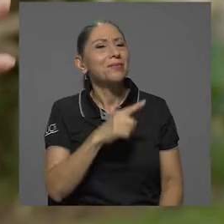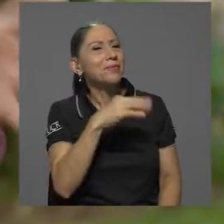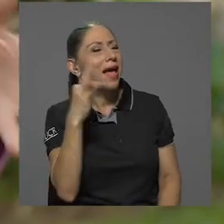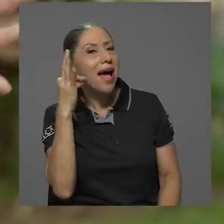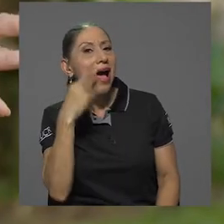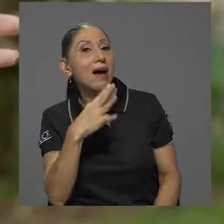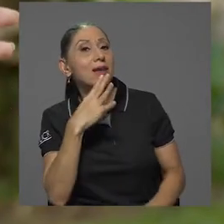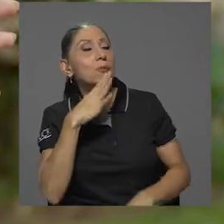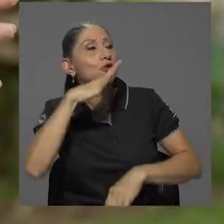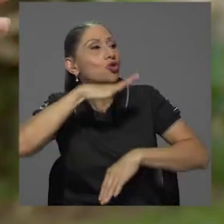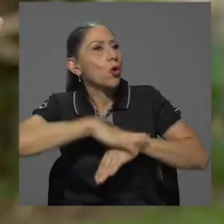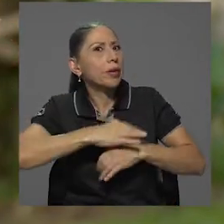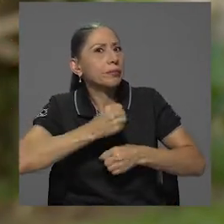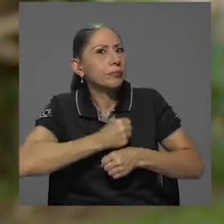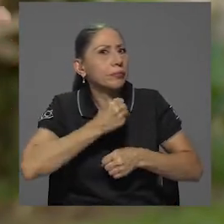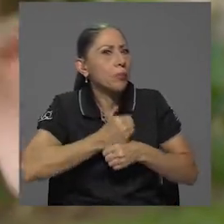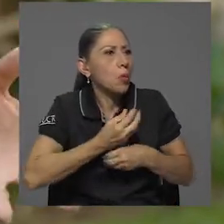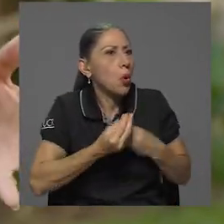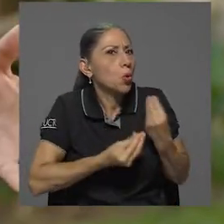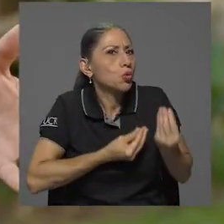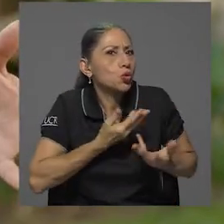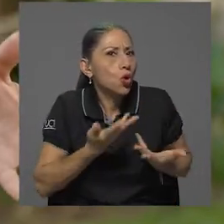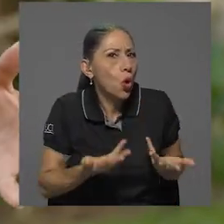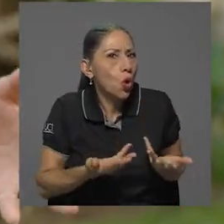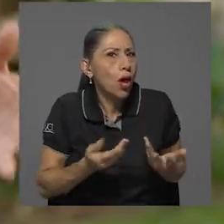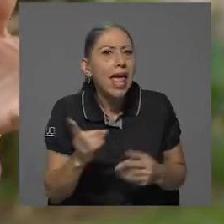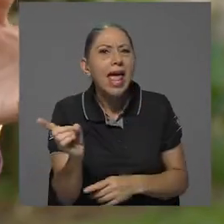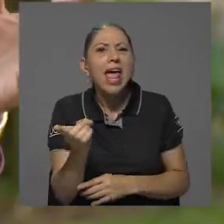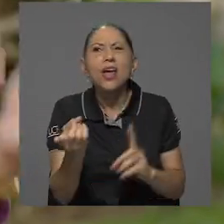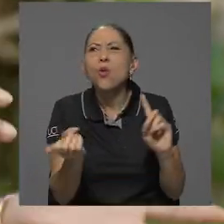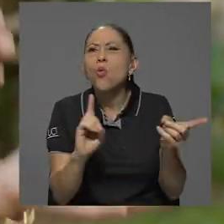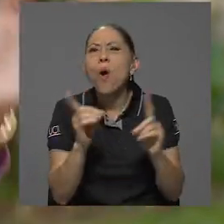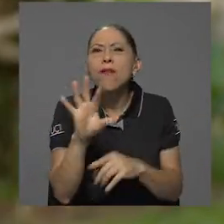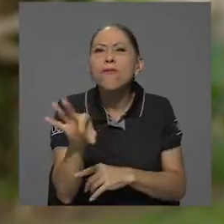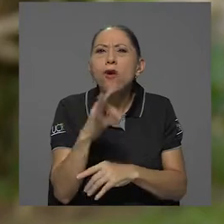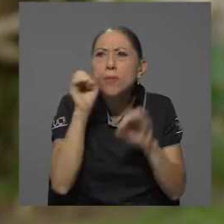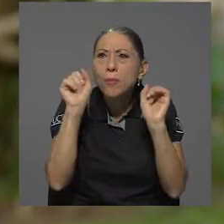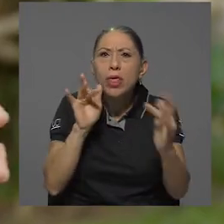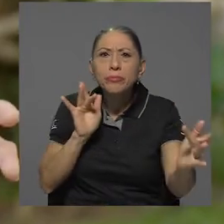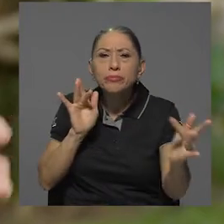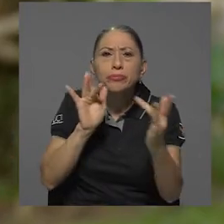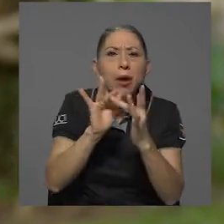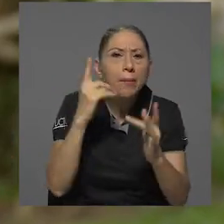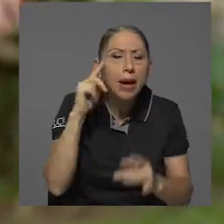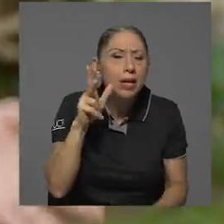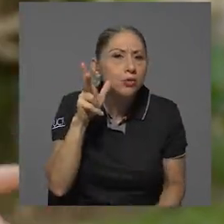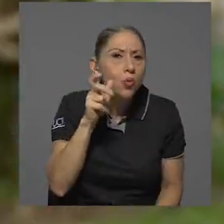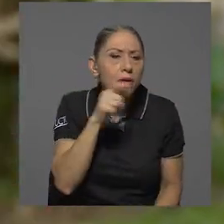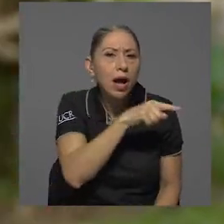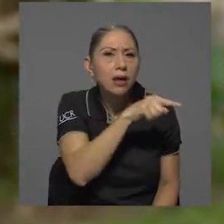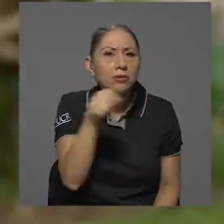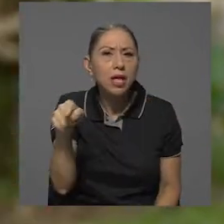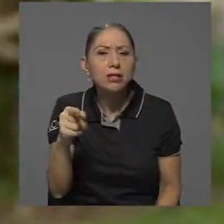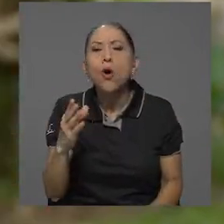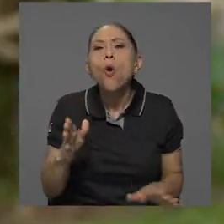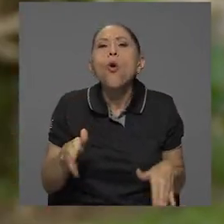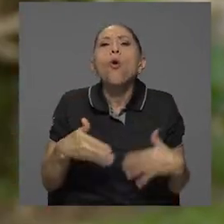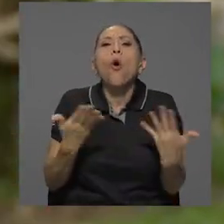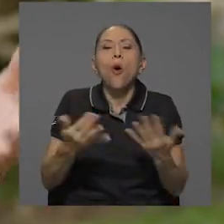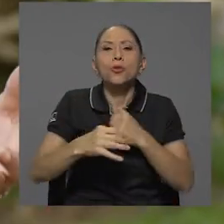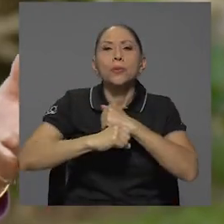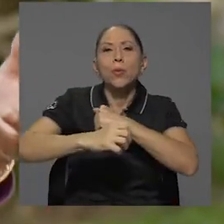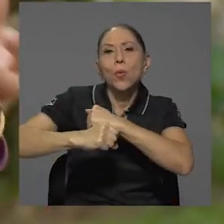poquito, Edelina, en la parte de producción. ¿En qué plataforma es que el público, los estudiantes o quien quiera escucharlos los pueda encontrar?